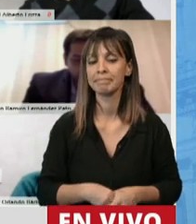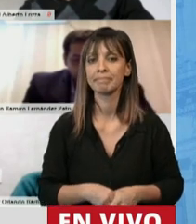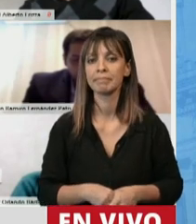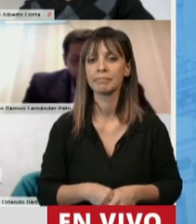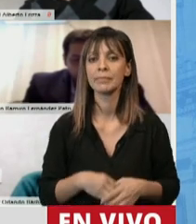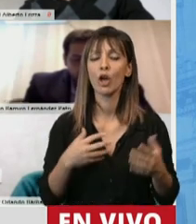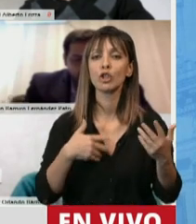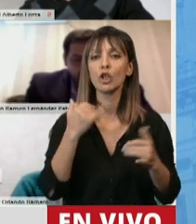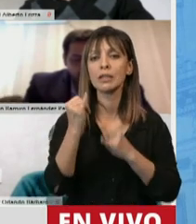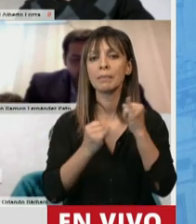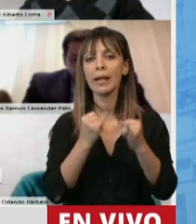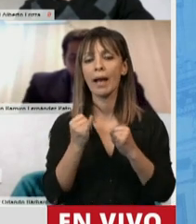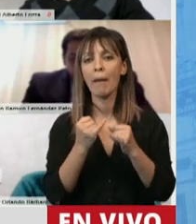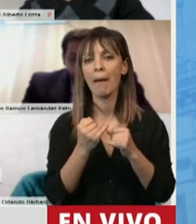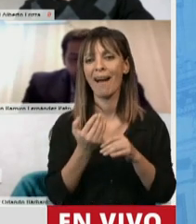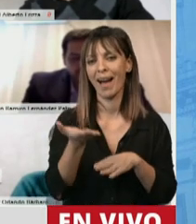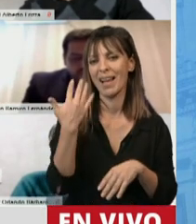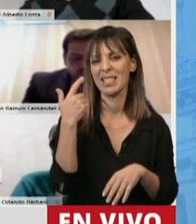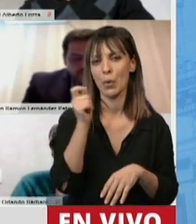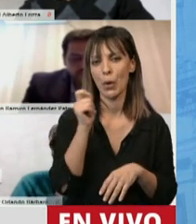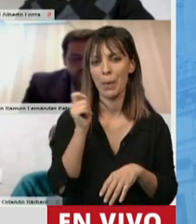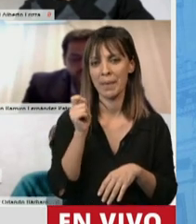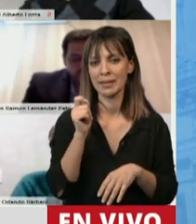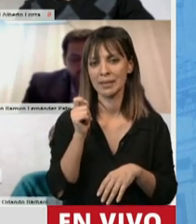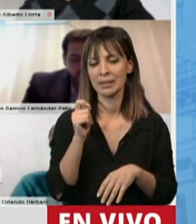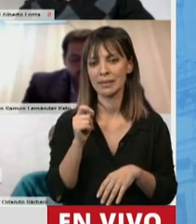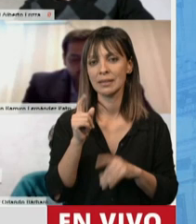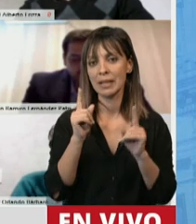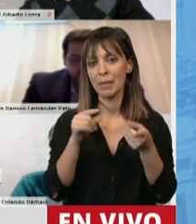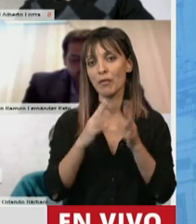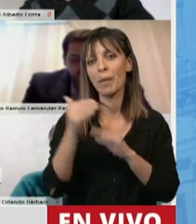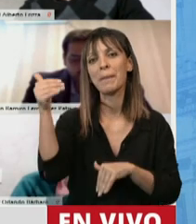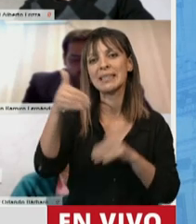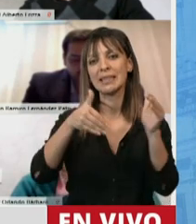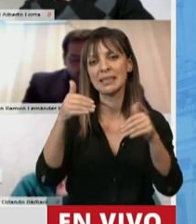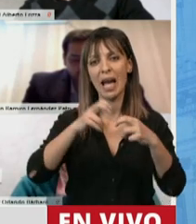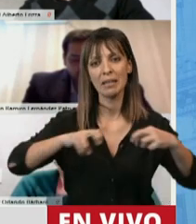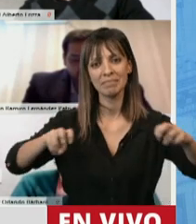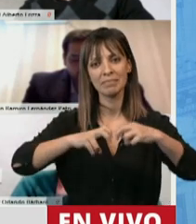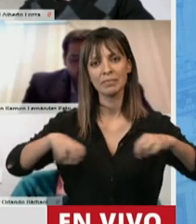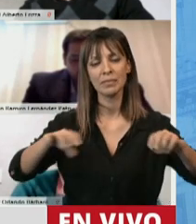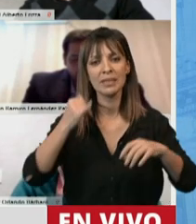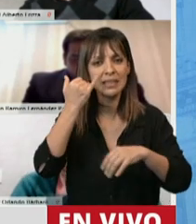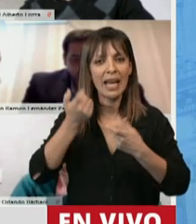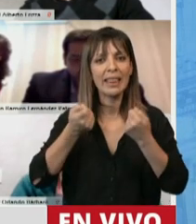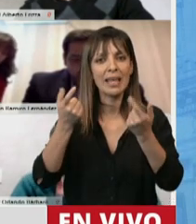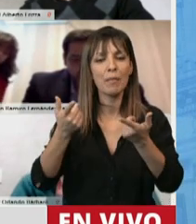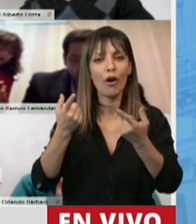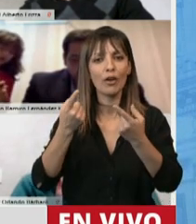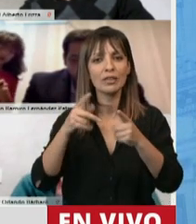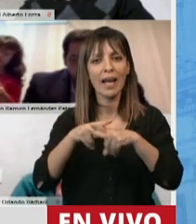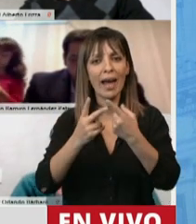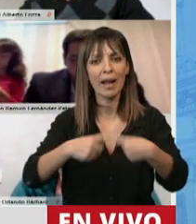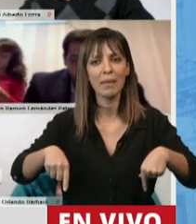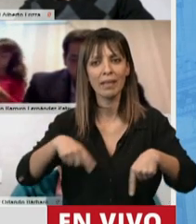No, le decía que no hace muchos meses atrás, y en este mismo lugar, pero de una manera presencial, ya habíamos dado las herramientas necesarias a la industria para que sigan